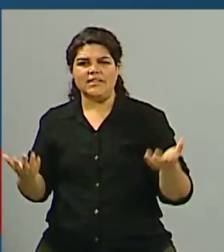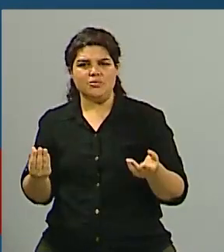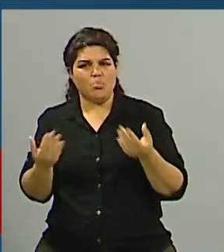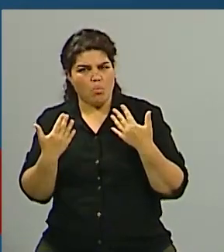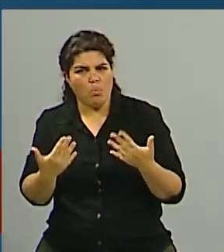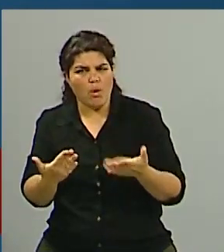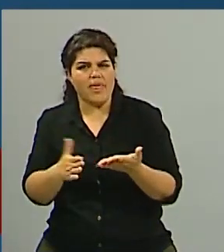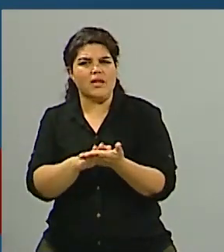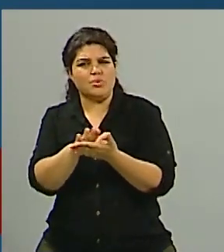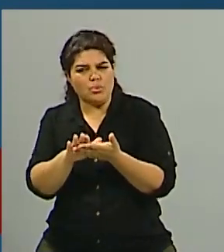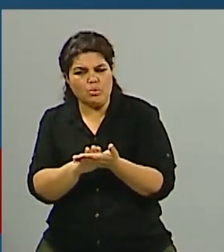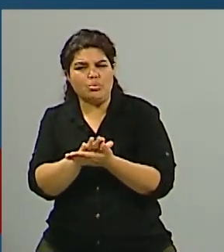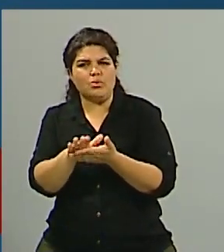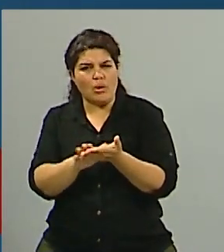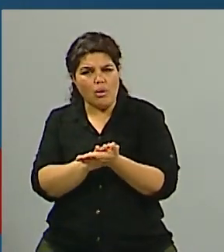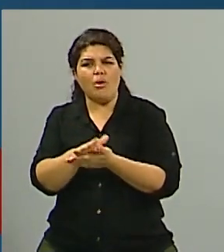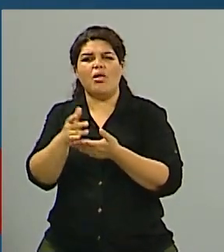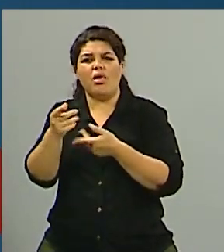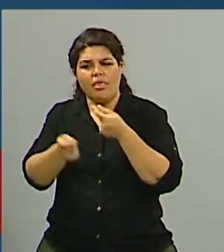entendimiento, de que se empiece a abordar el tema?